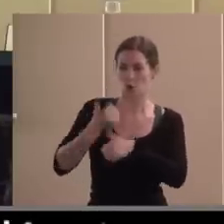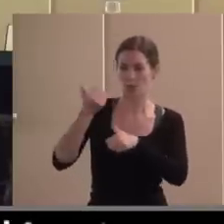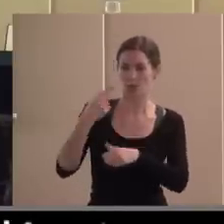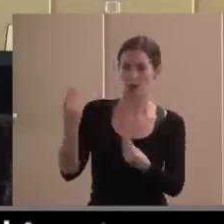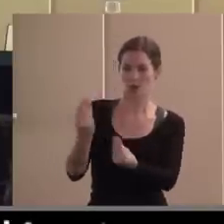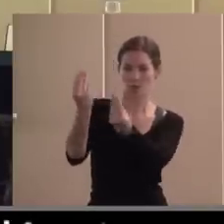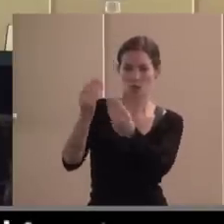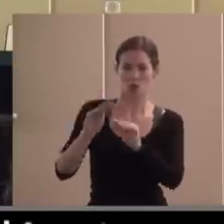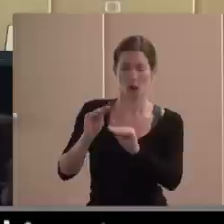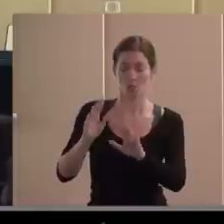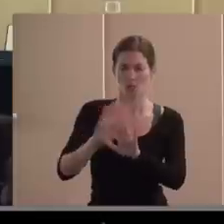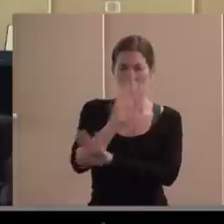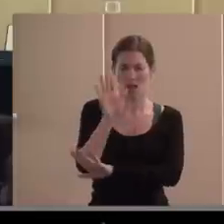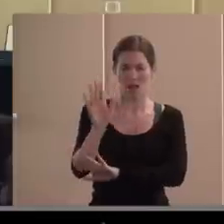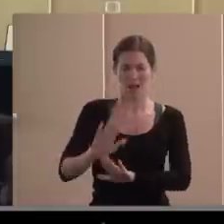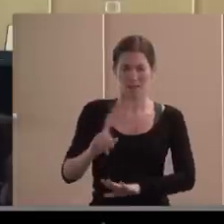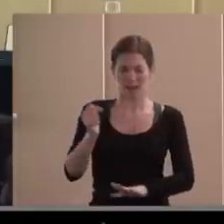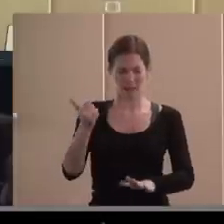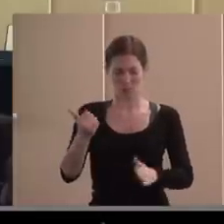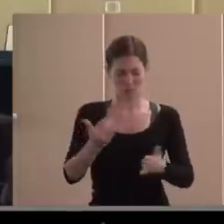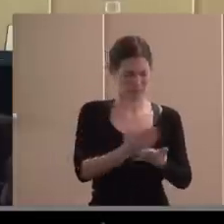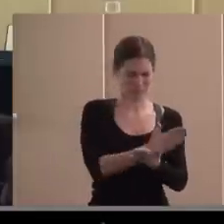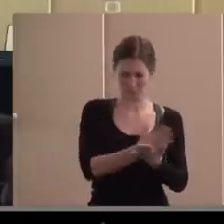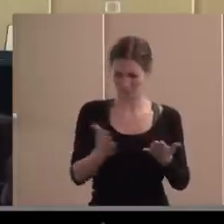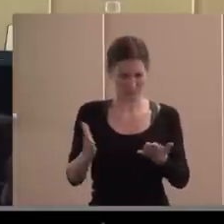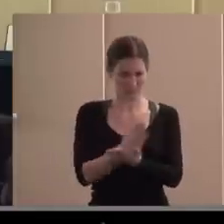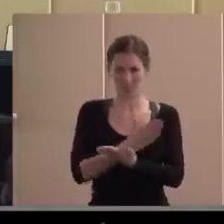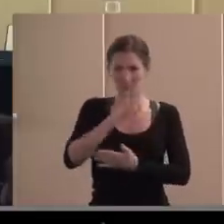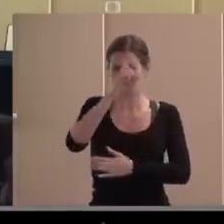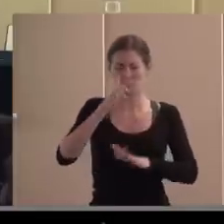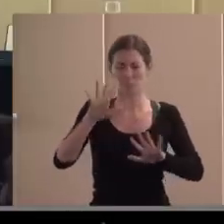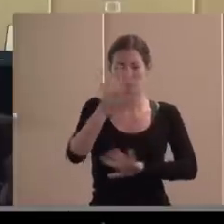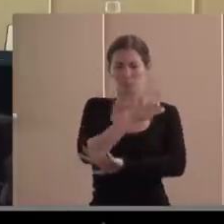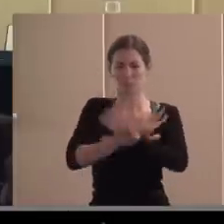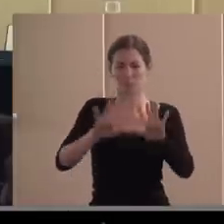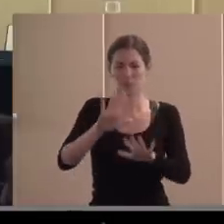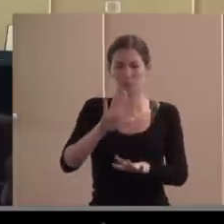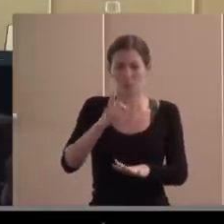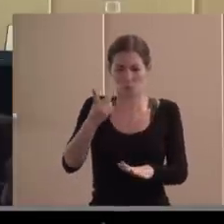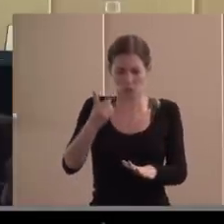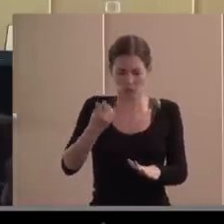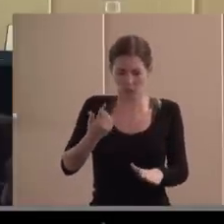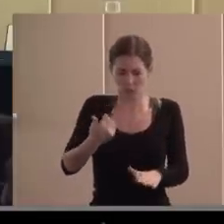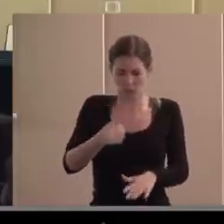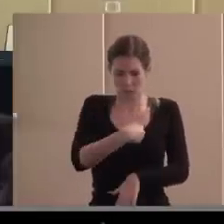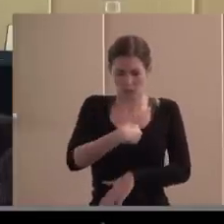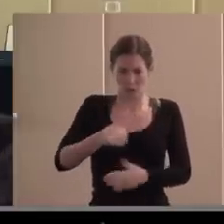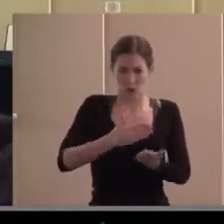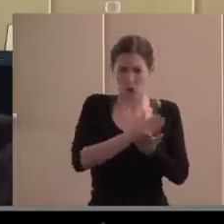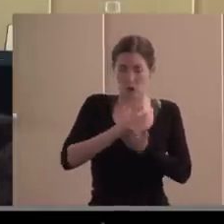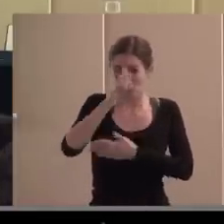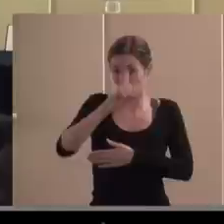situación de disociación, que creo que si nuestra salud mental no se resiente,